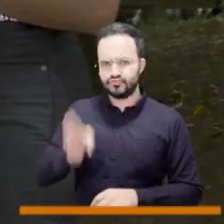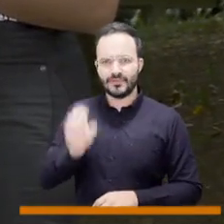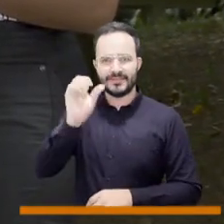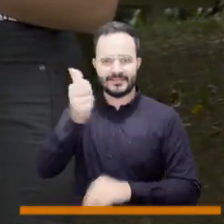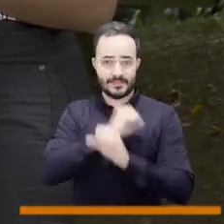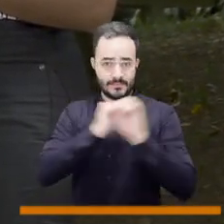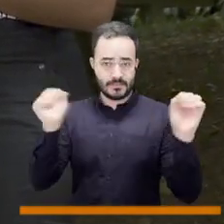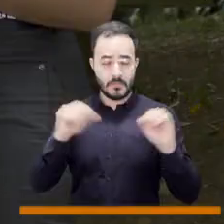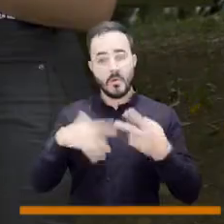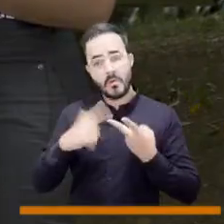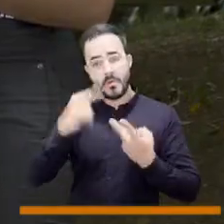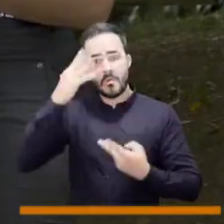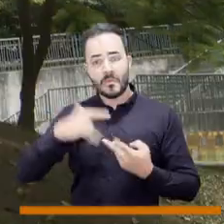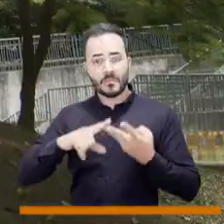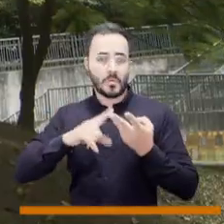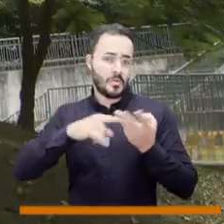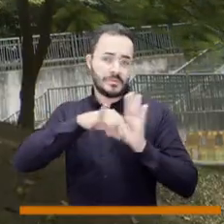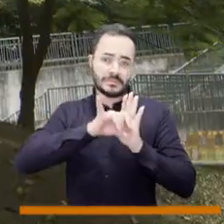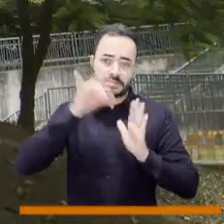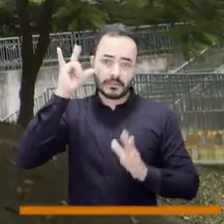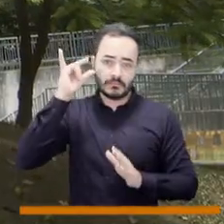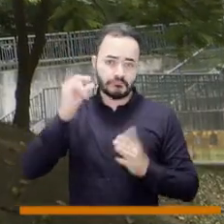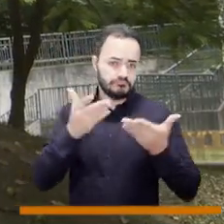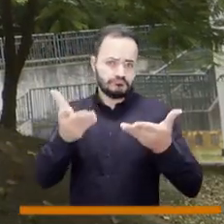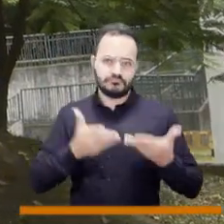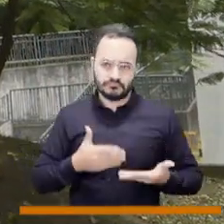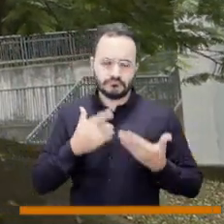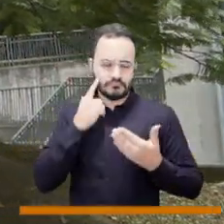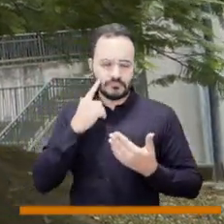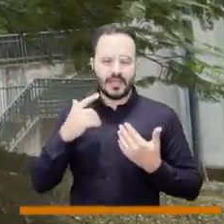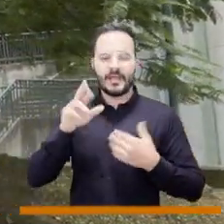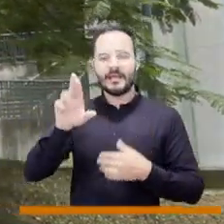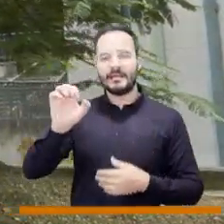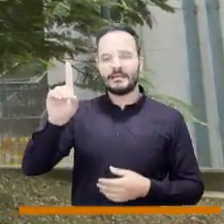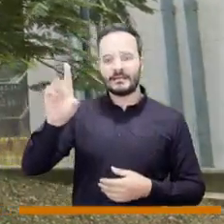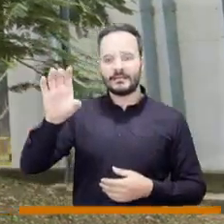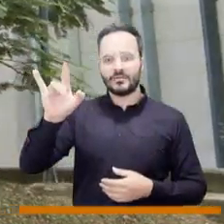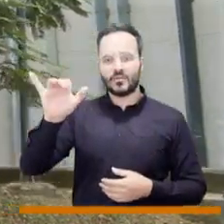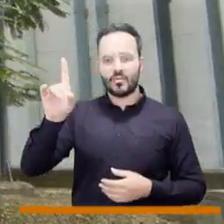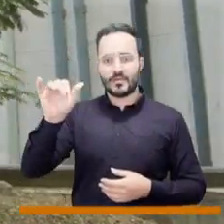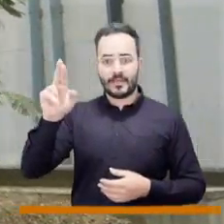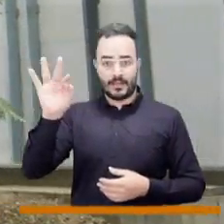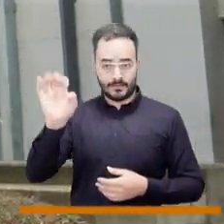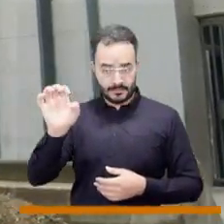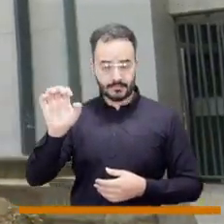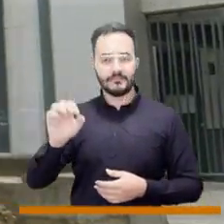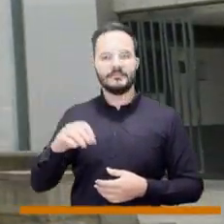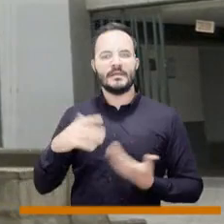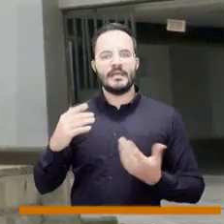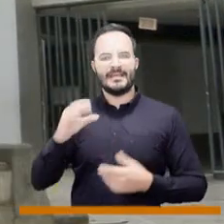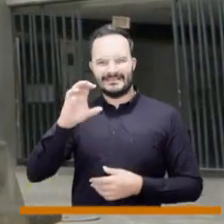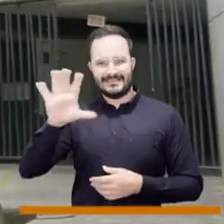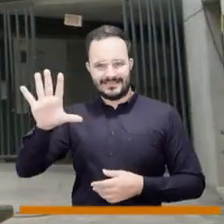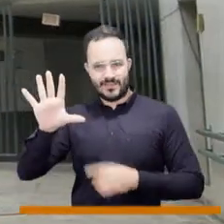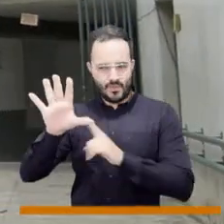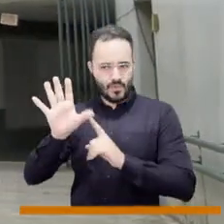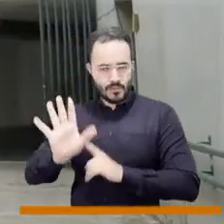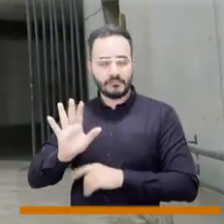los jueves También nos pueden encontrar en redes, en Instagram y en Facebook y el correo electrónico es